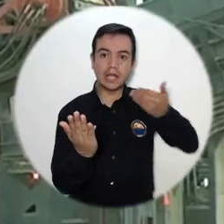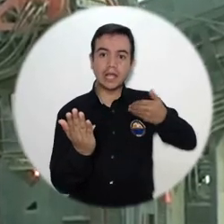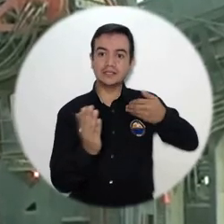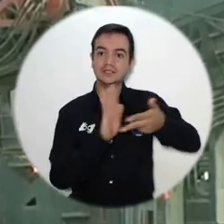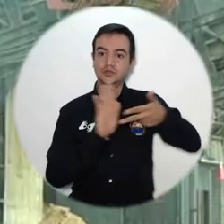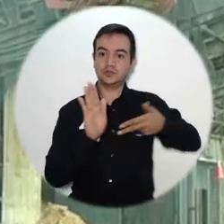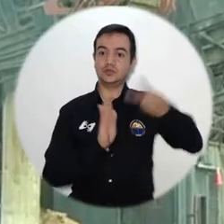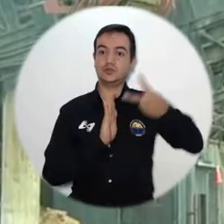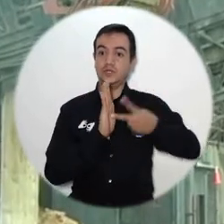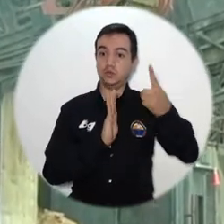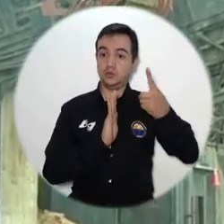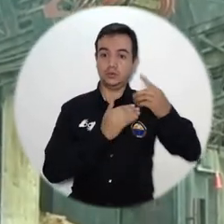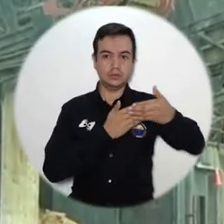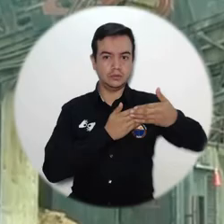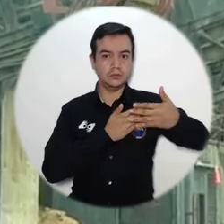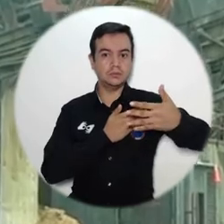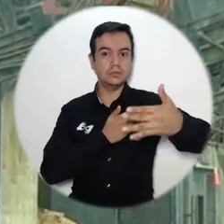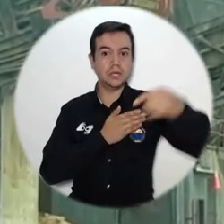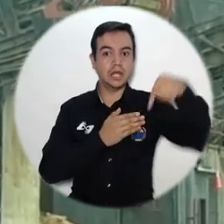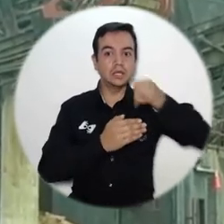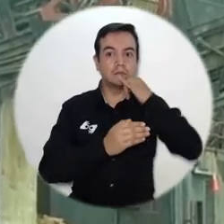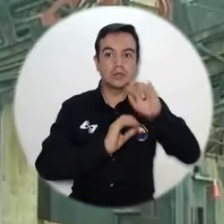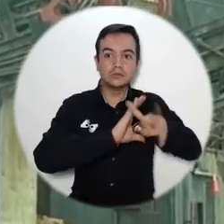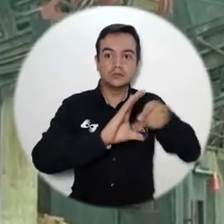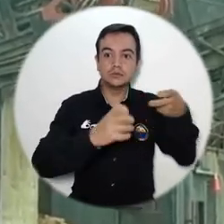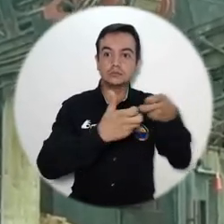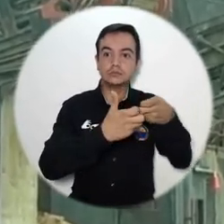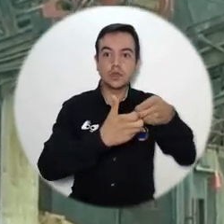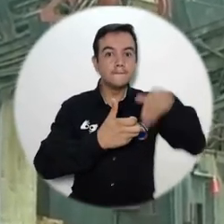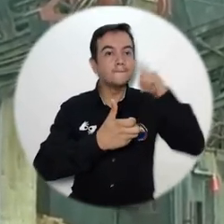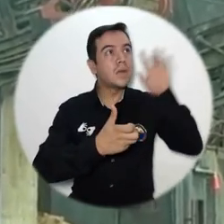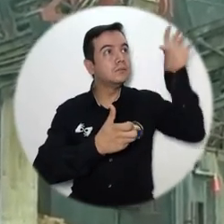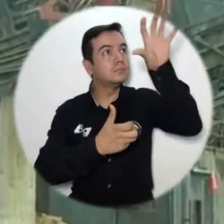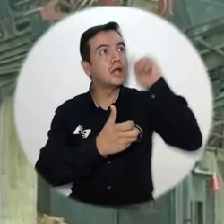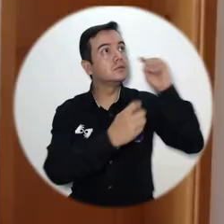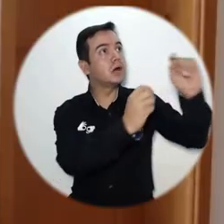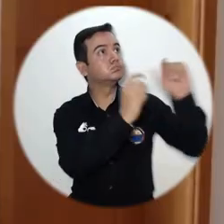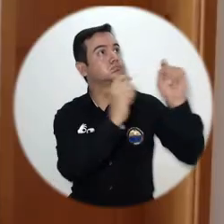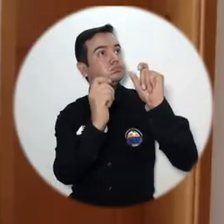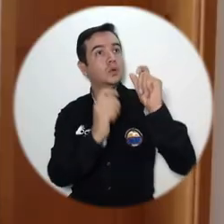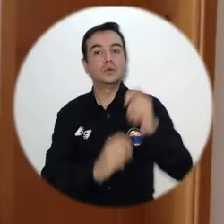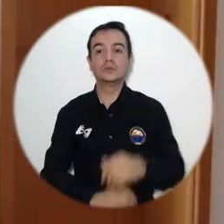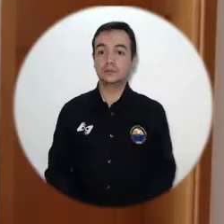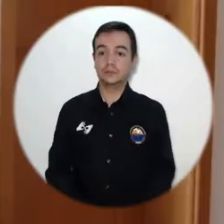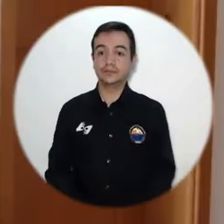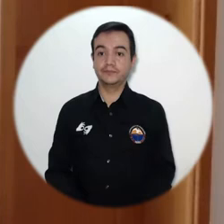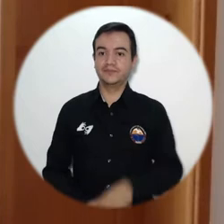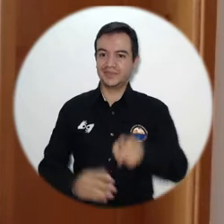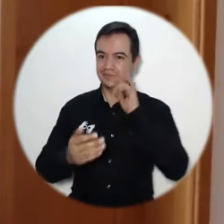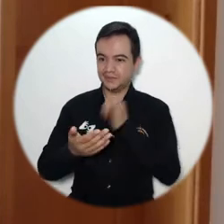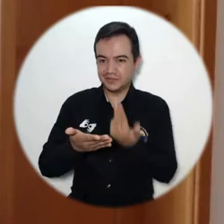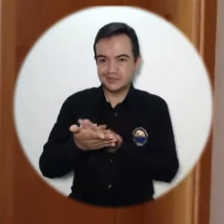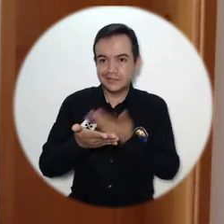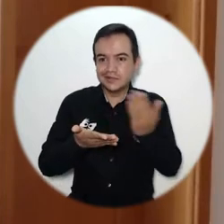en Colombia convirtieron la industria minero energética en atractiva para la inversión extranjera. La publicación de este artículo